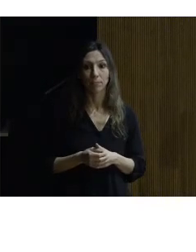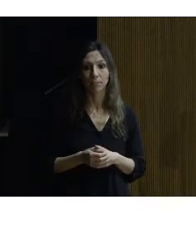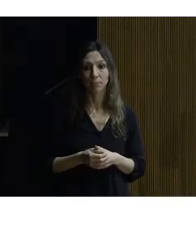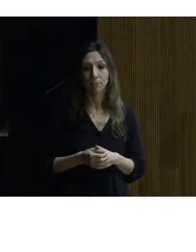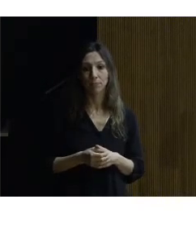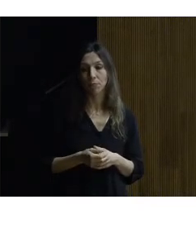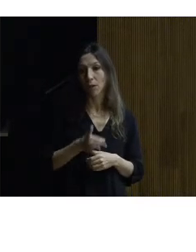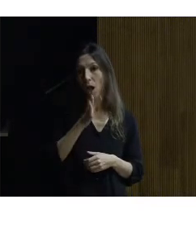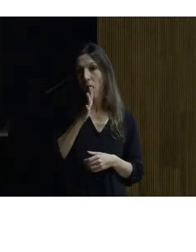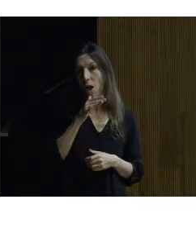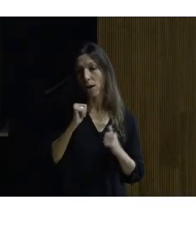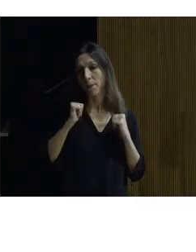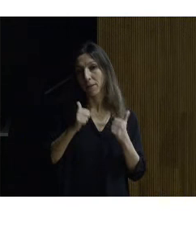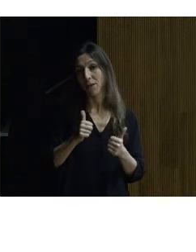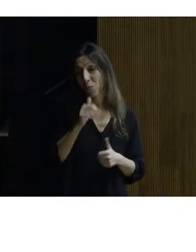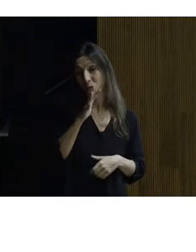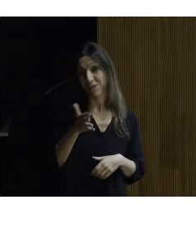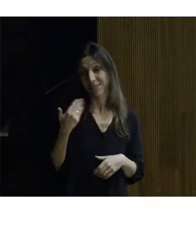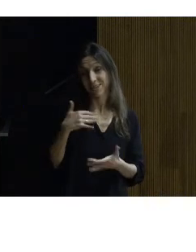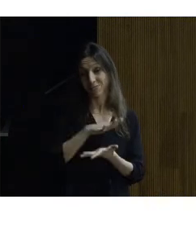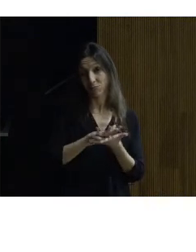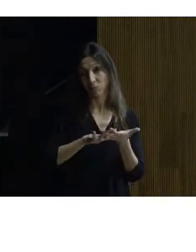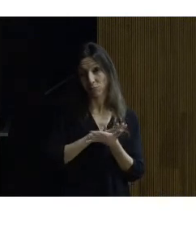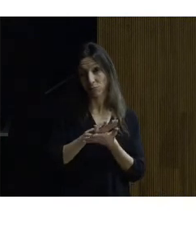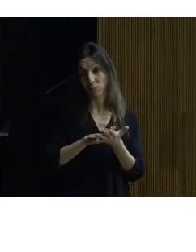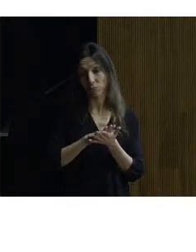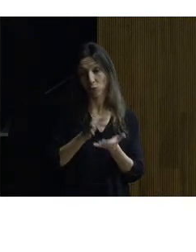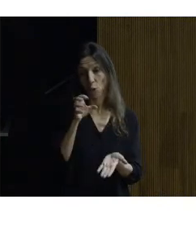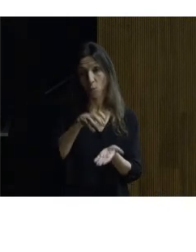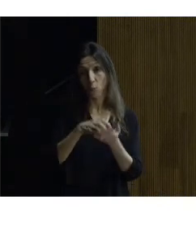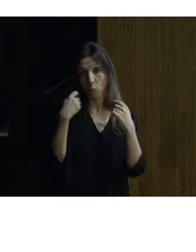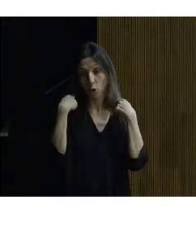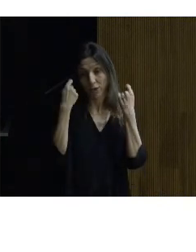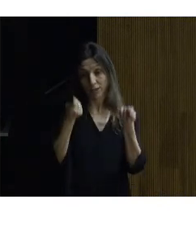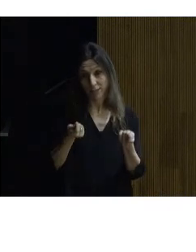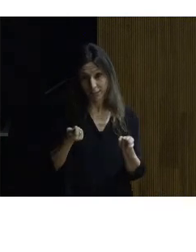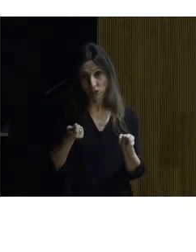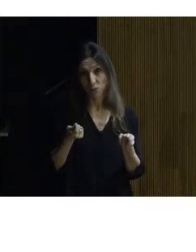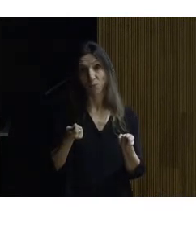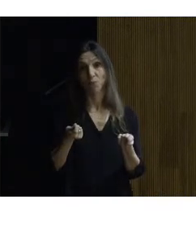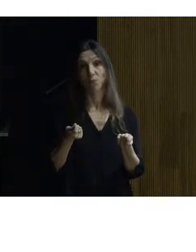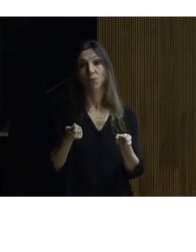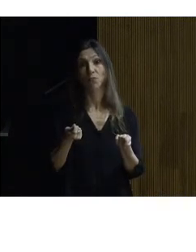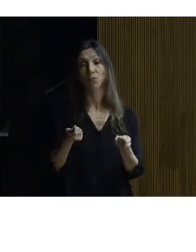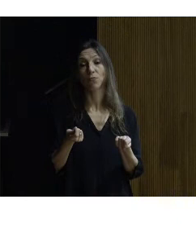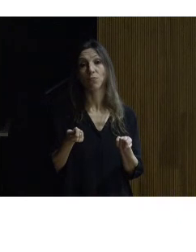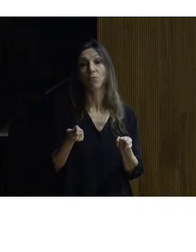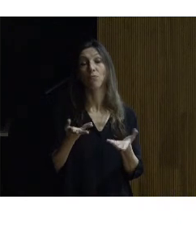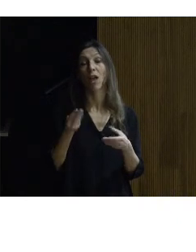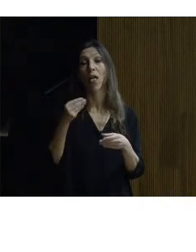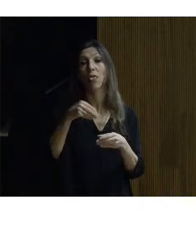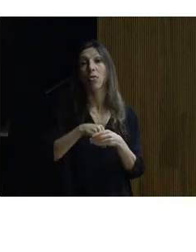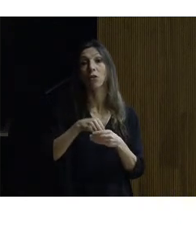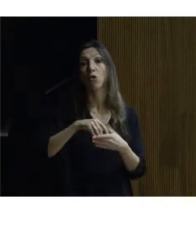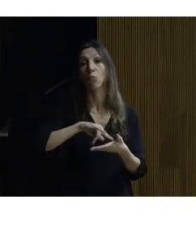vamos a empezar dado que además hemos estado hablando del monasterio de yuste pues dentro del proyecto de